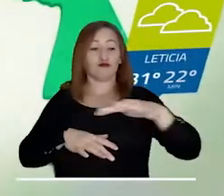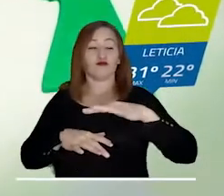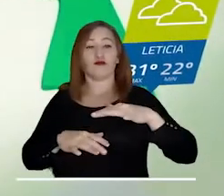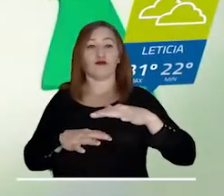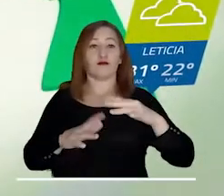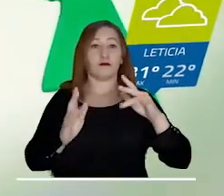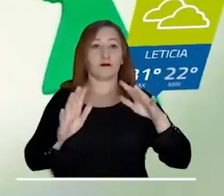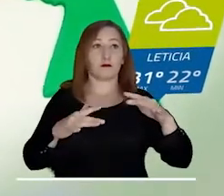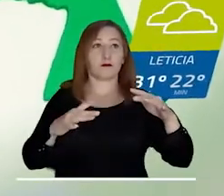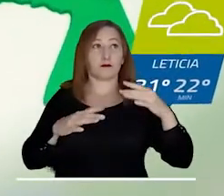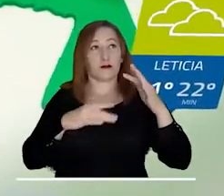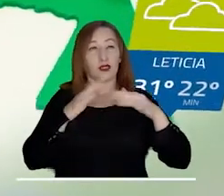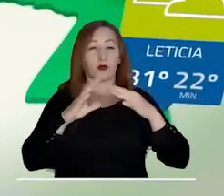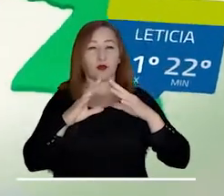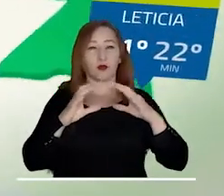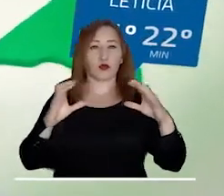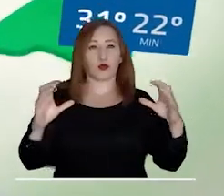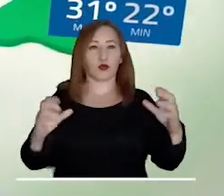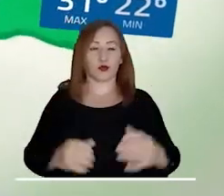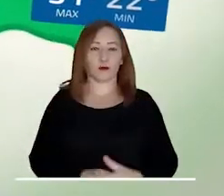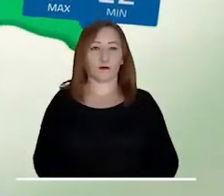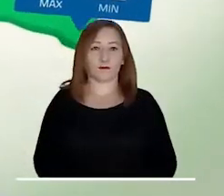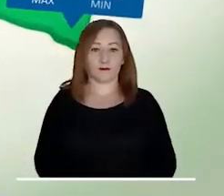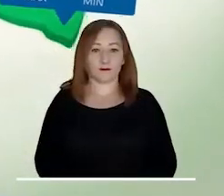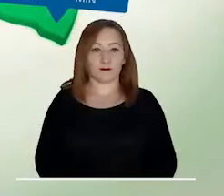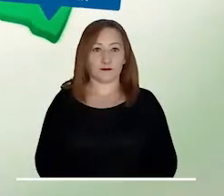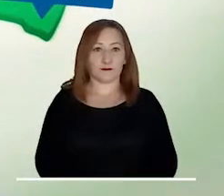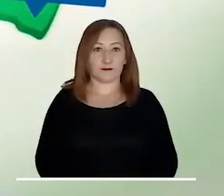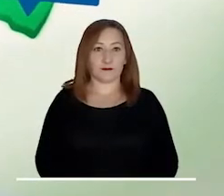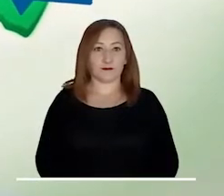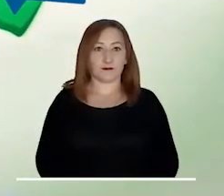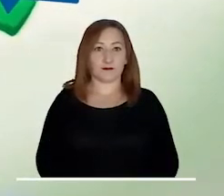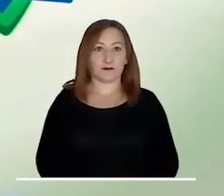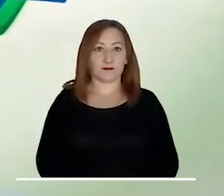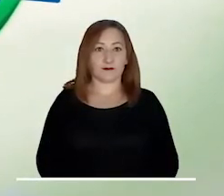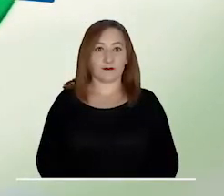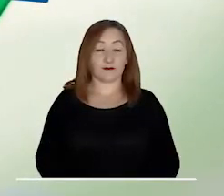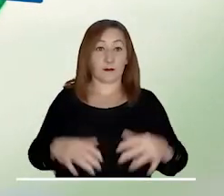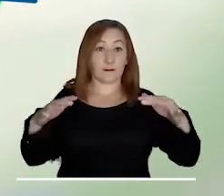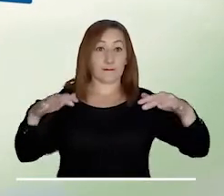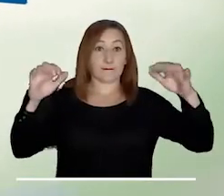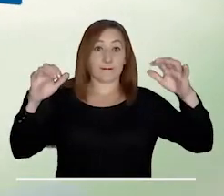Putumayo y Guaviari. En el resto de la región se estima un cielo nublado.